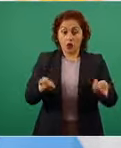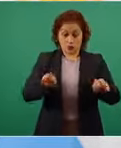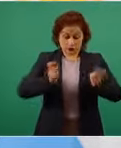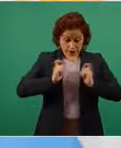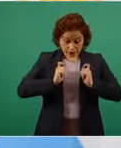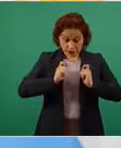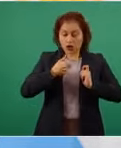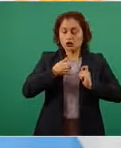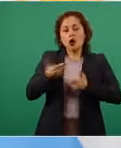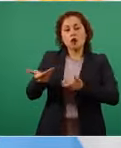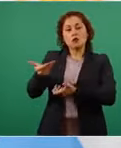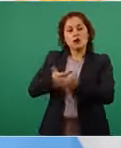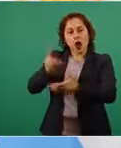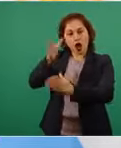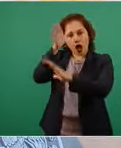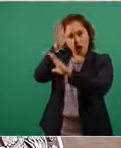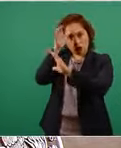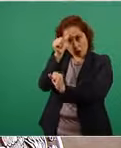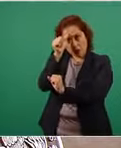pero quiero que el acuerdo